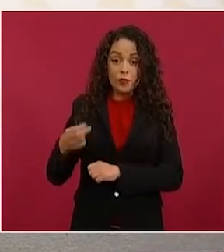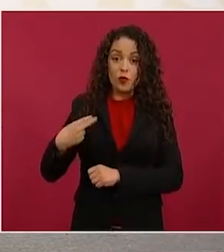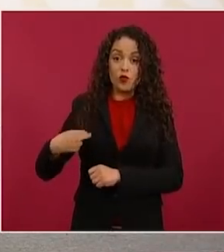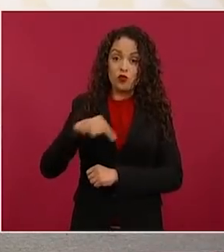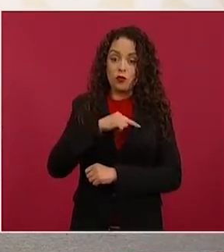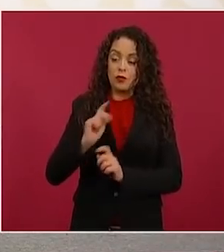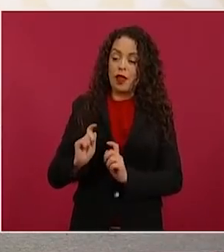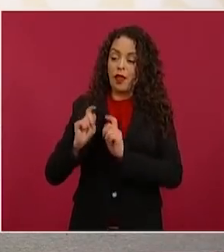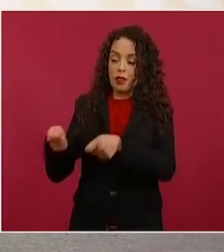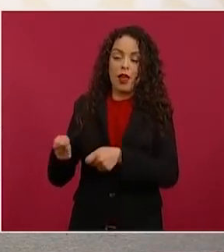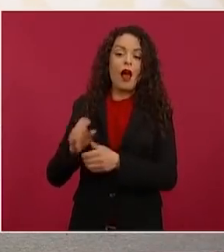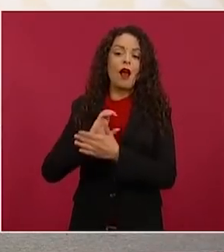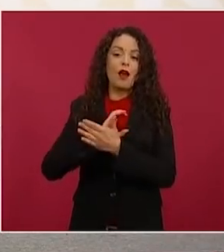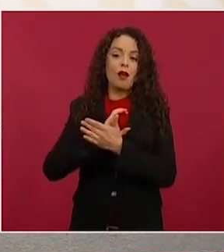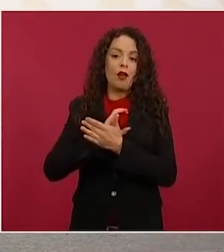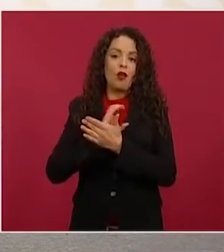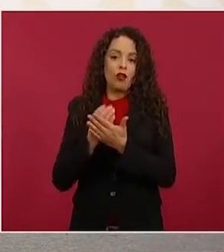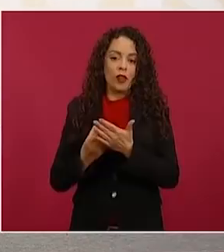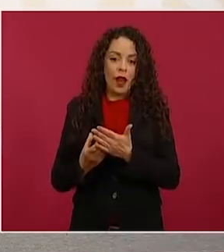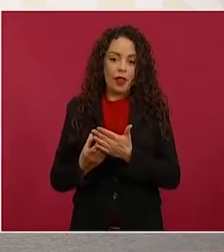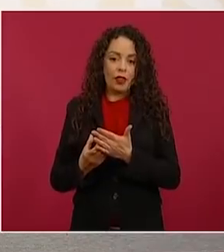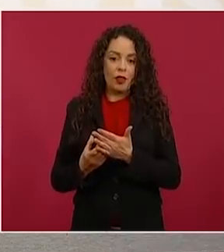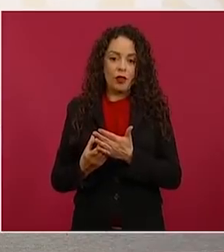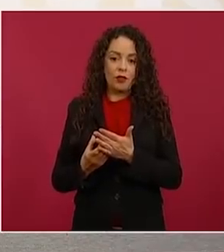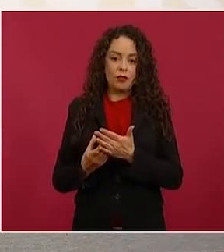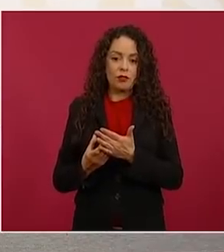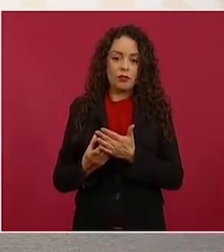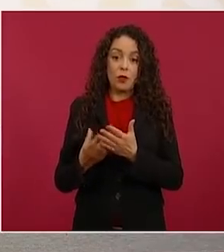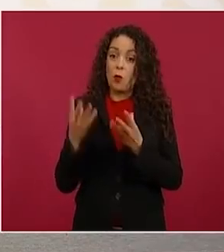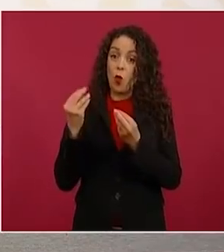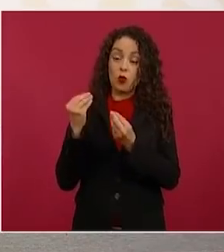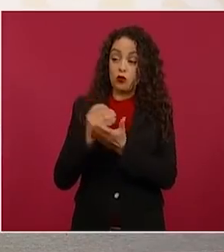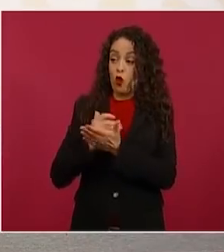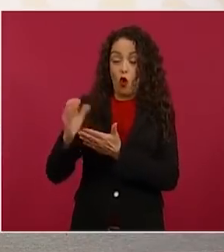contratos en exceso.